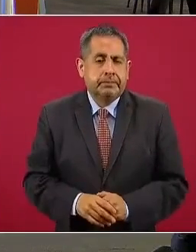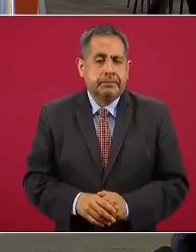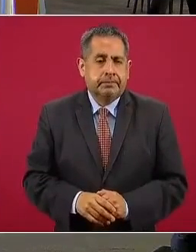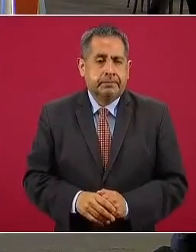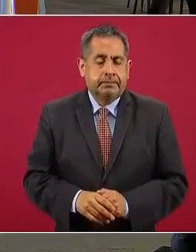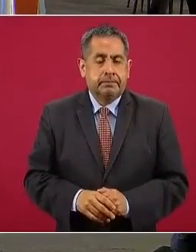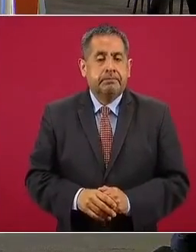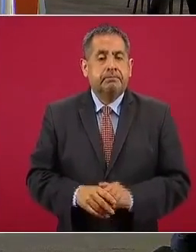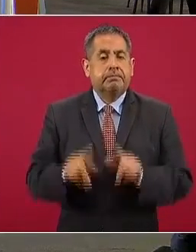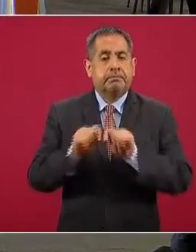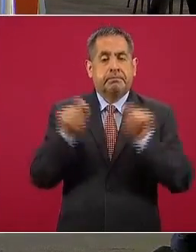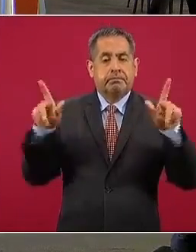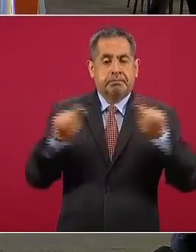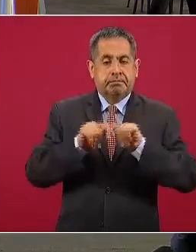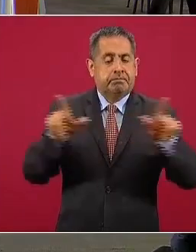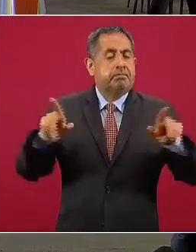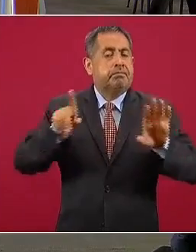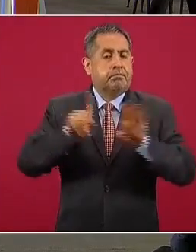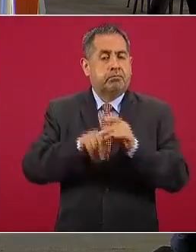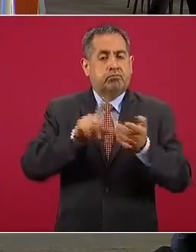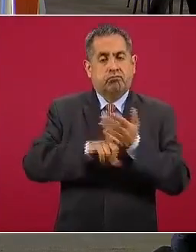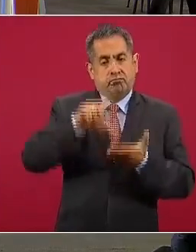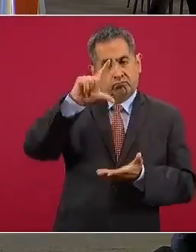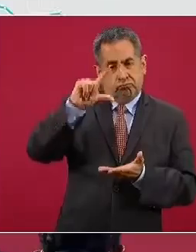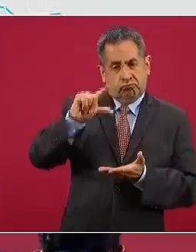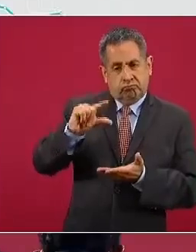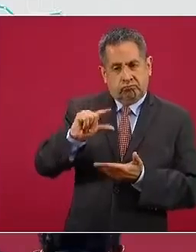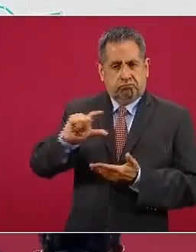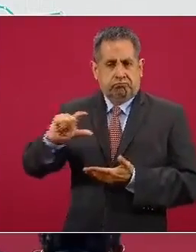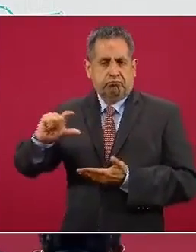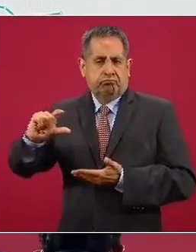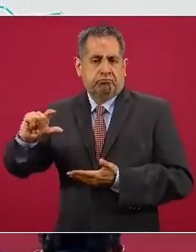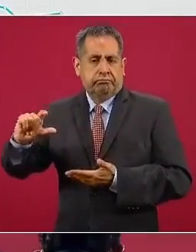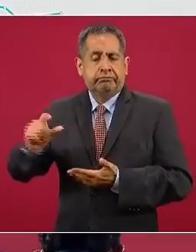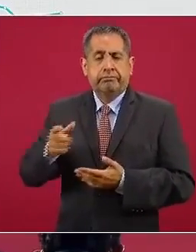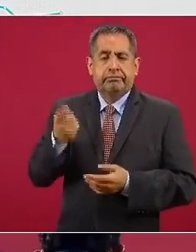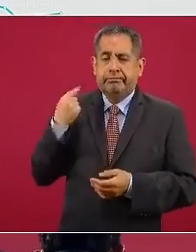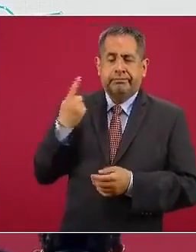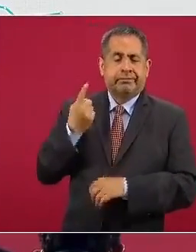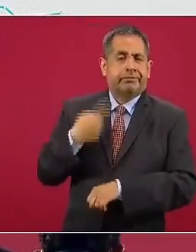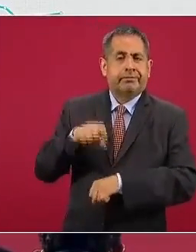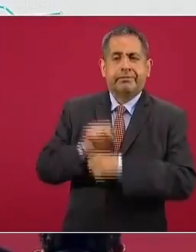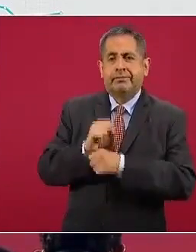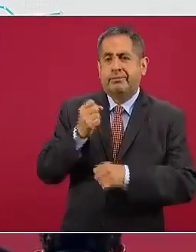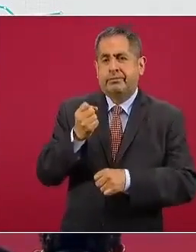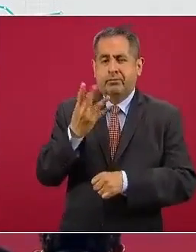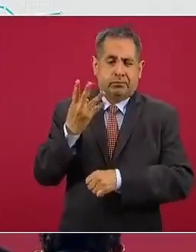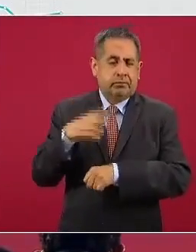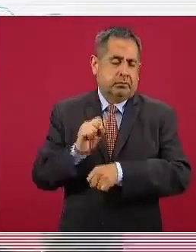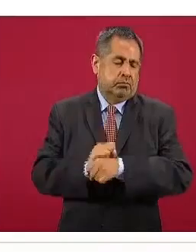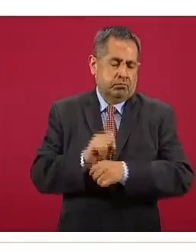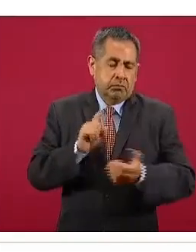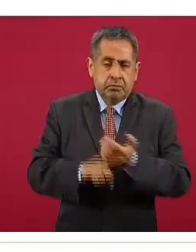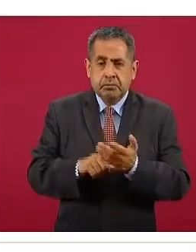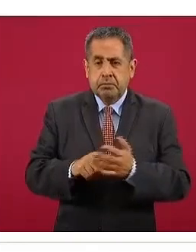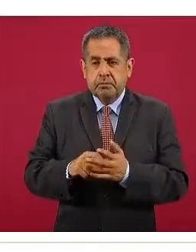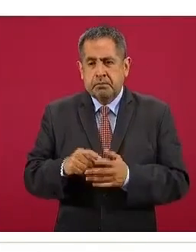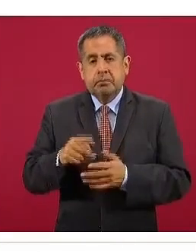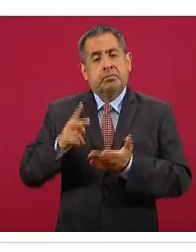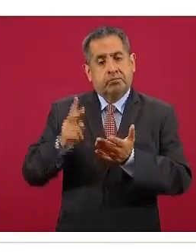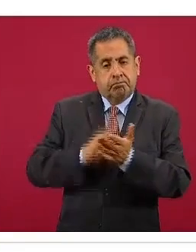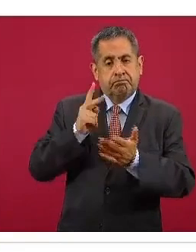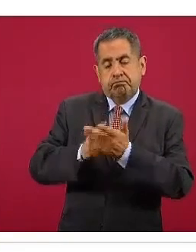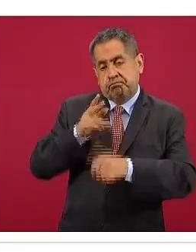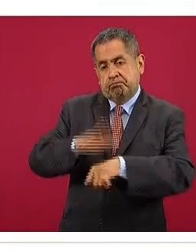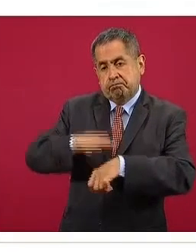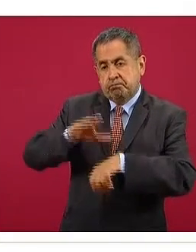Tlaxcala descenso sostenido meseta en las últimas cuatro semanas de la semana 40 a la 43 tercer semáforo amarillo